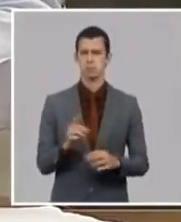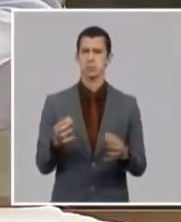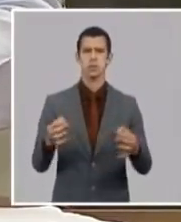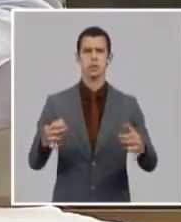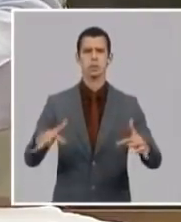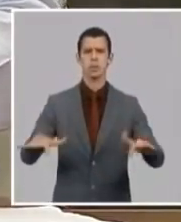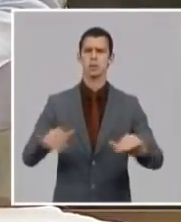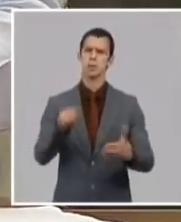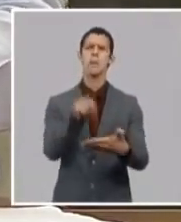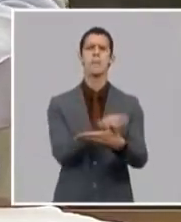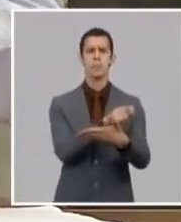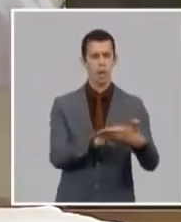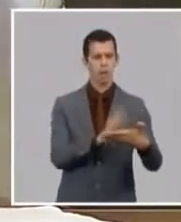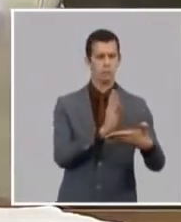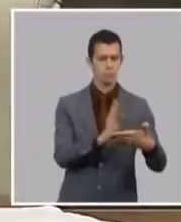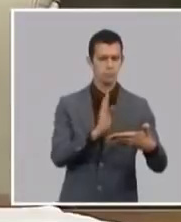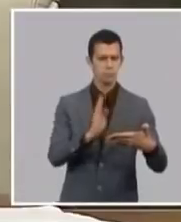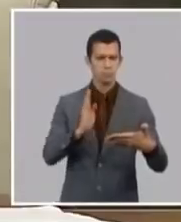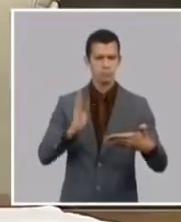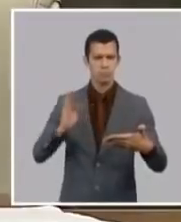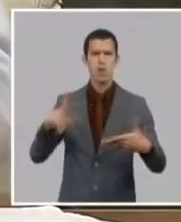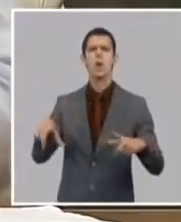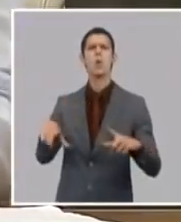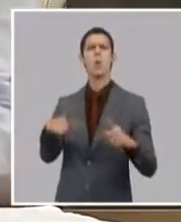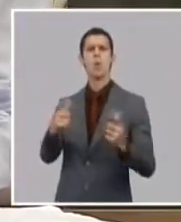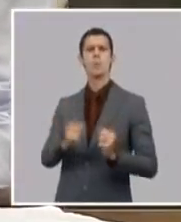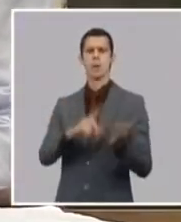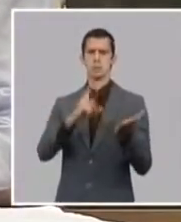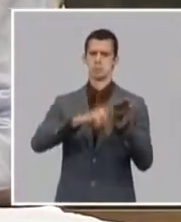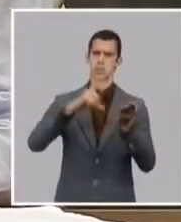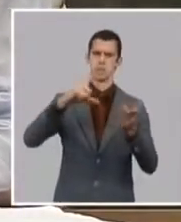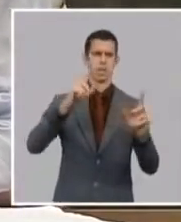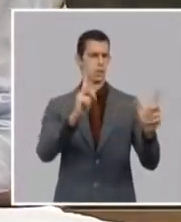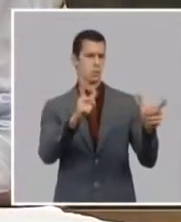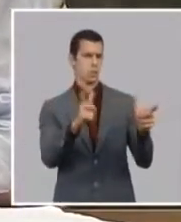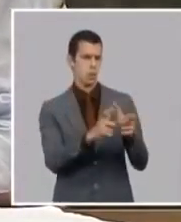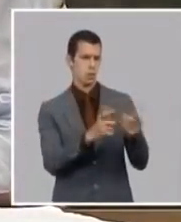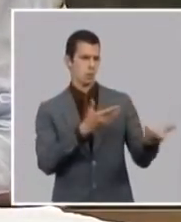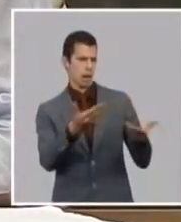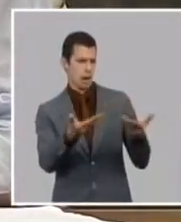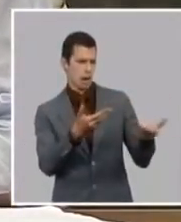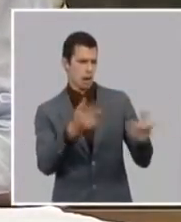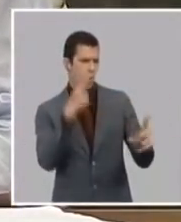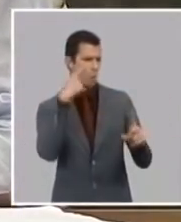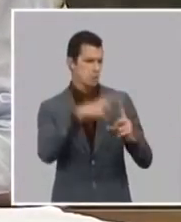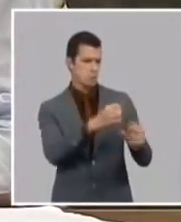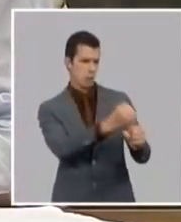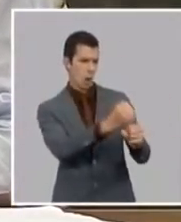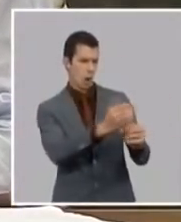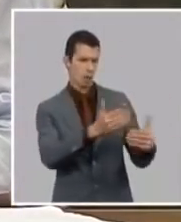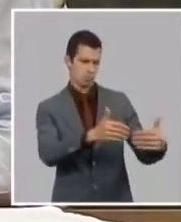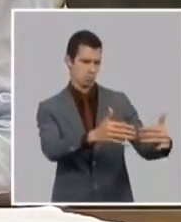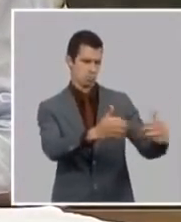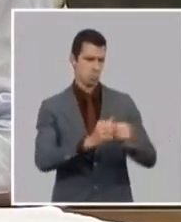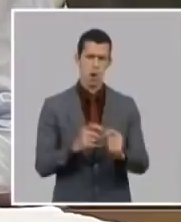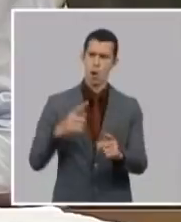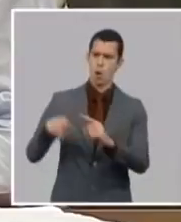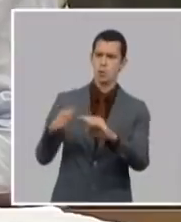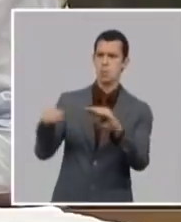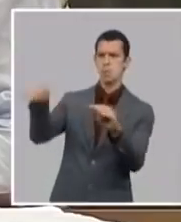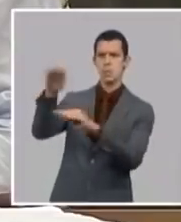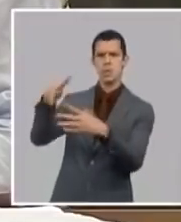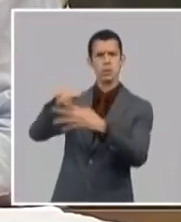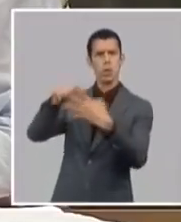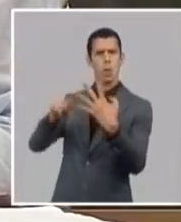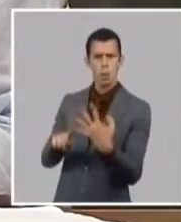secretariado del comité central y del comité ejecutivo del consejo de ministros hoy